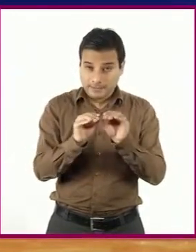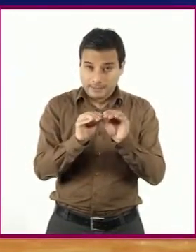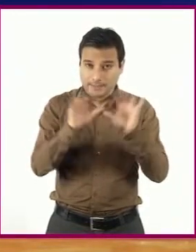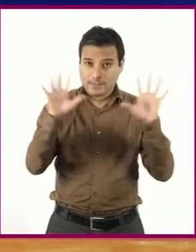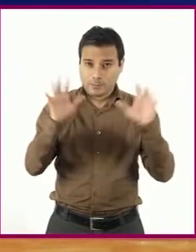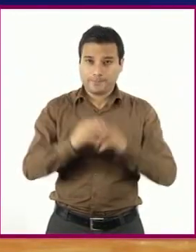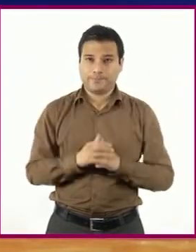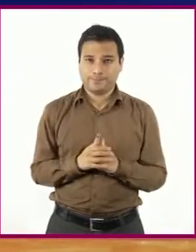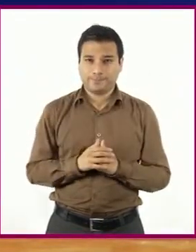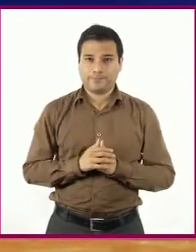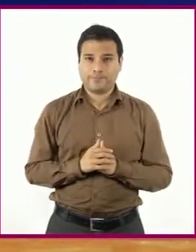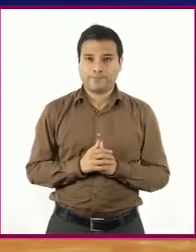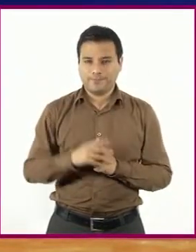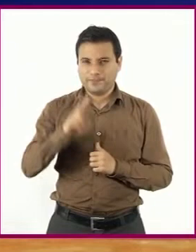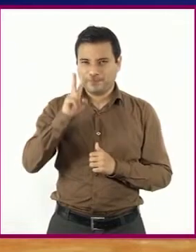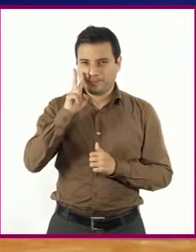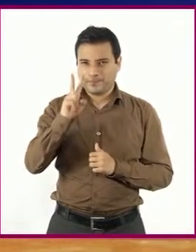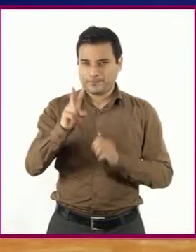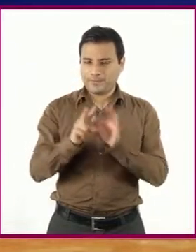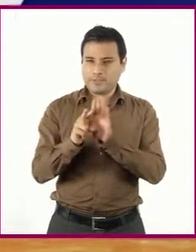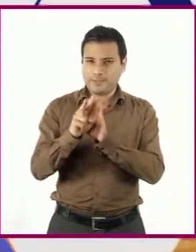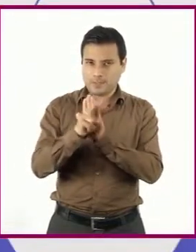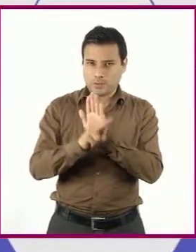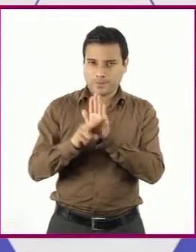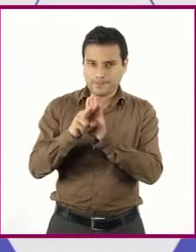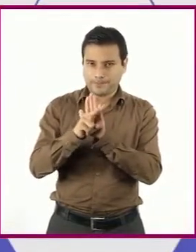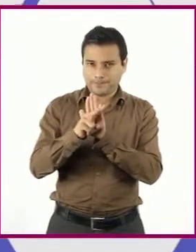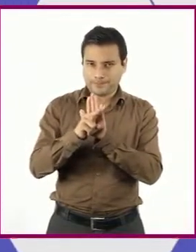las y los invito a revisar el siguiente video.